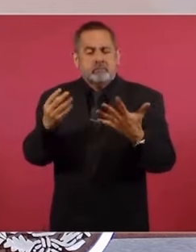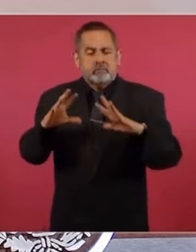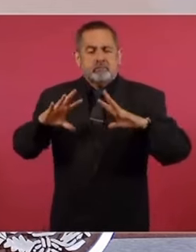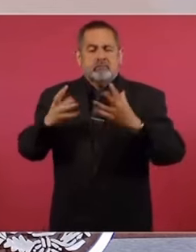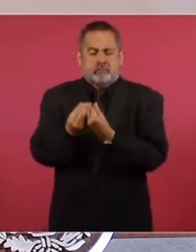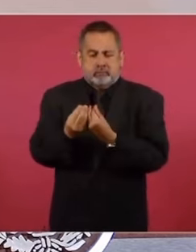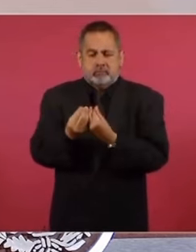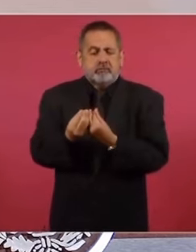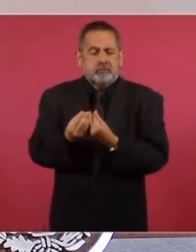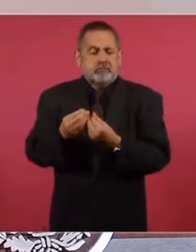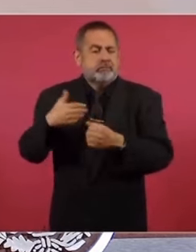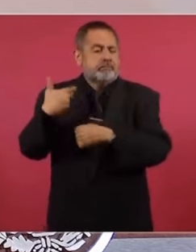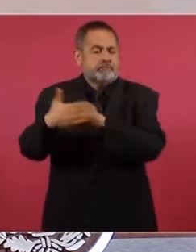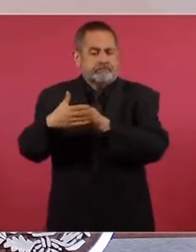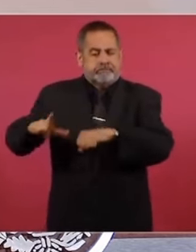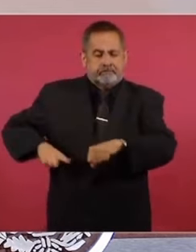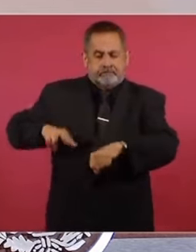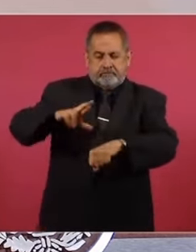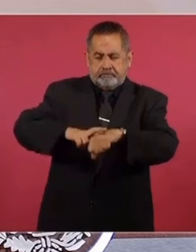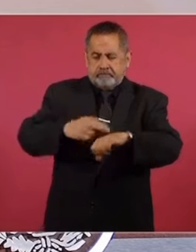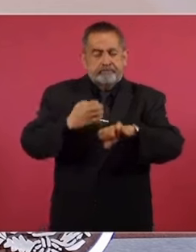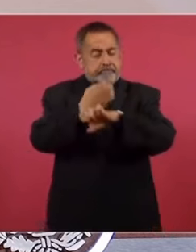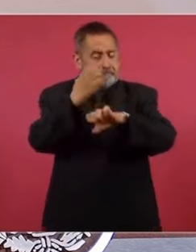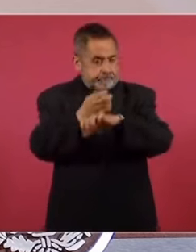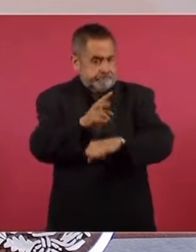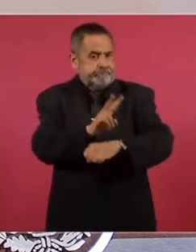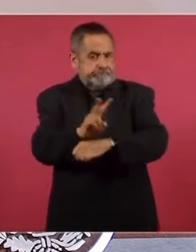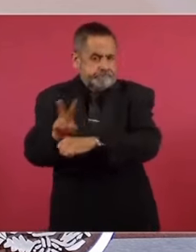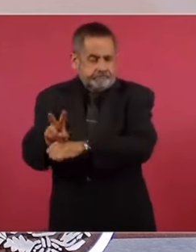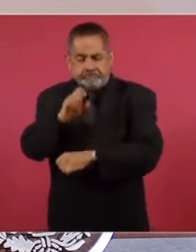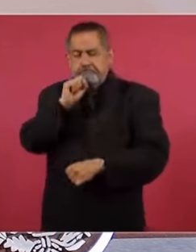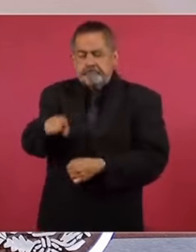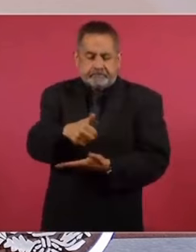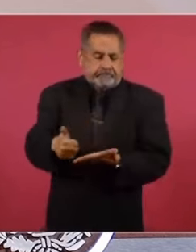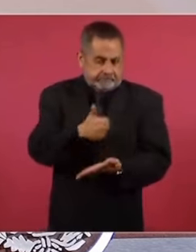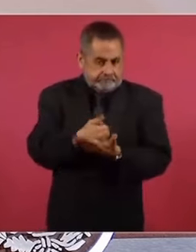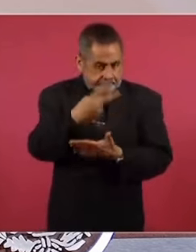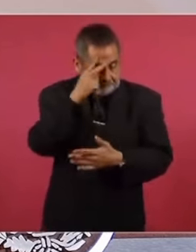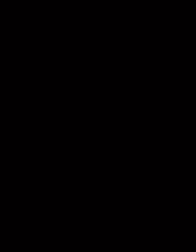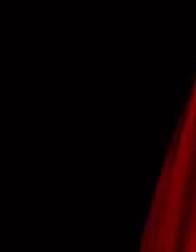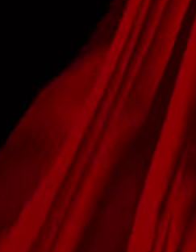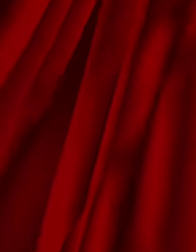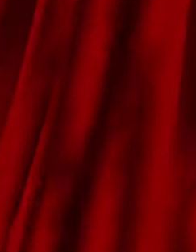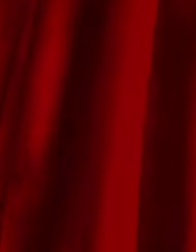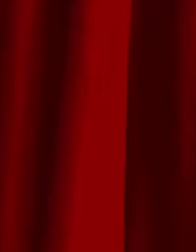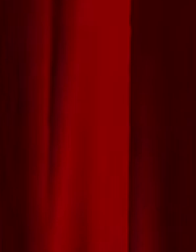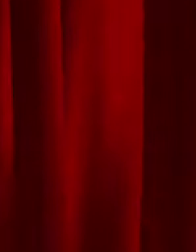las nueve gubernaturas estatales y de la Ciudad de México, si así lo solicitan. Adiós! Gracias ver